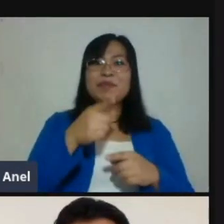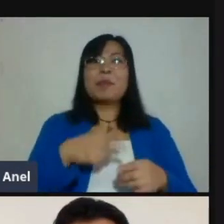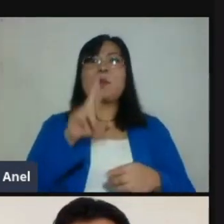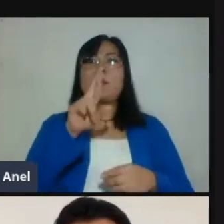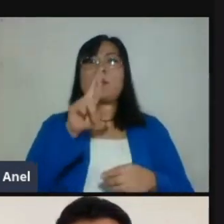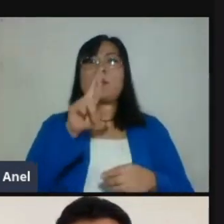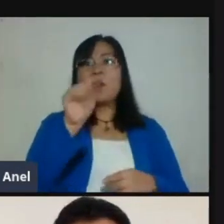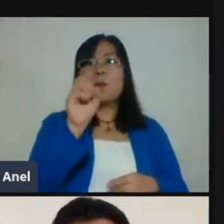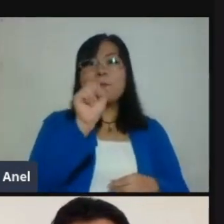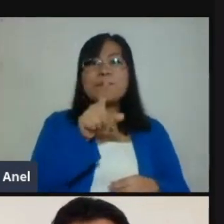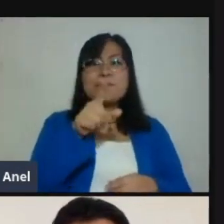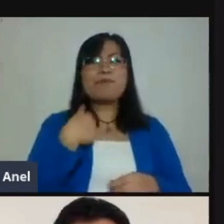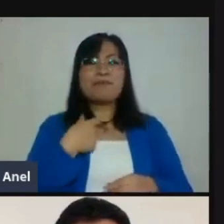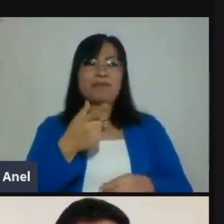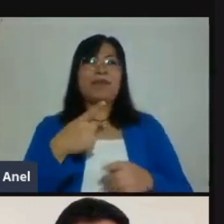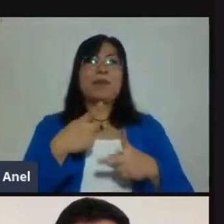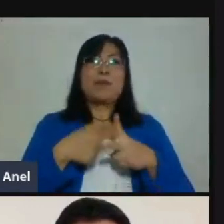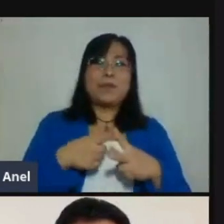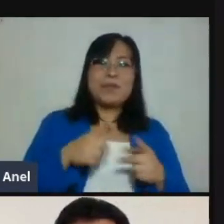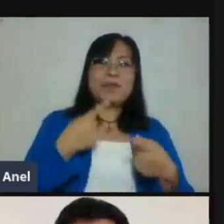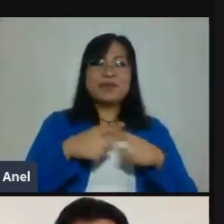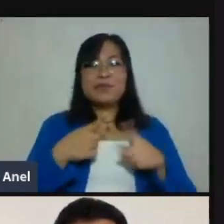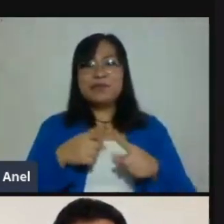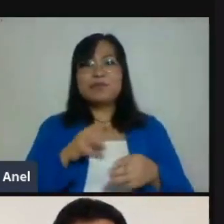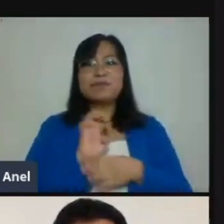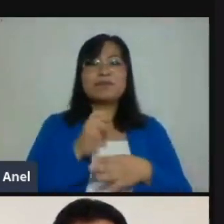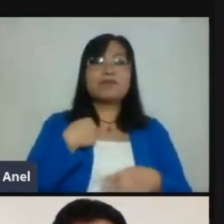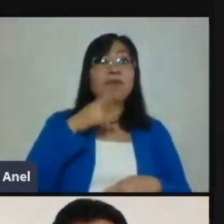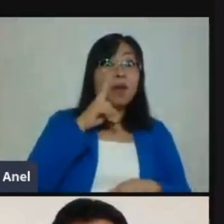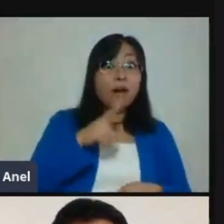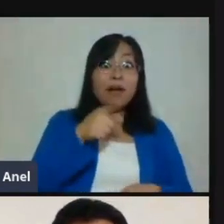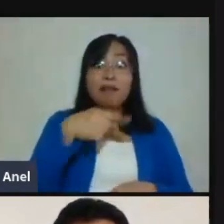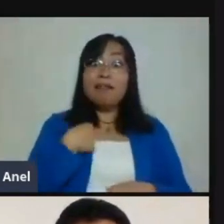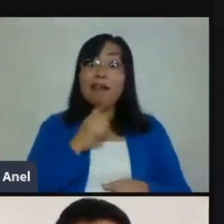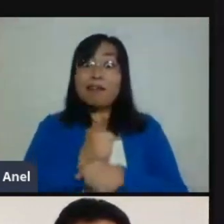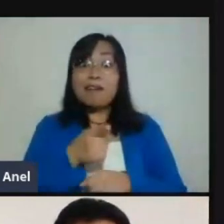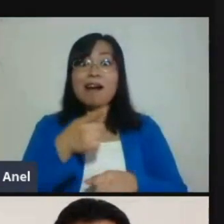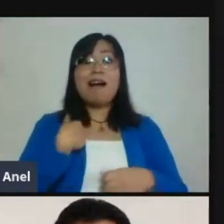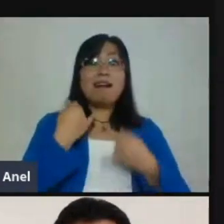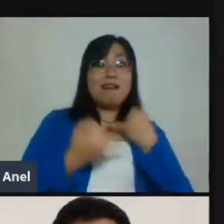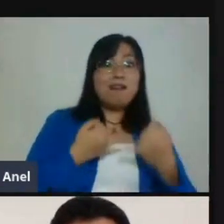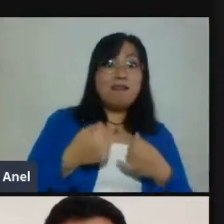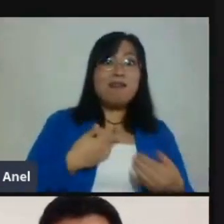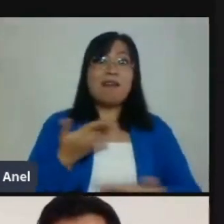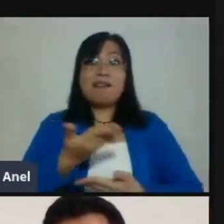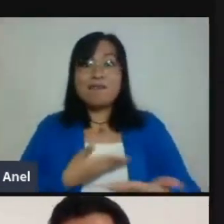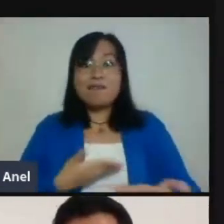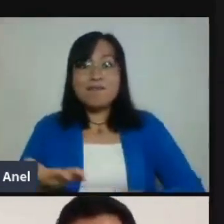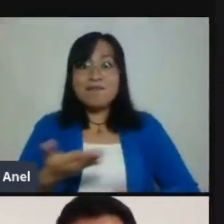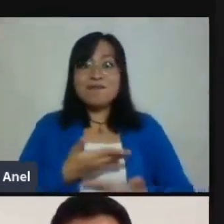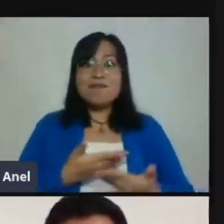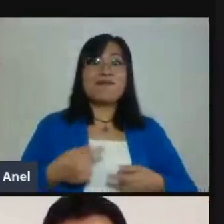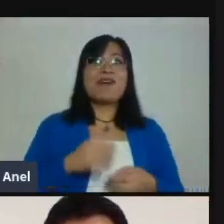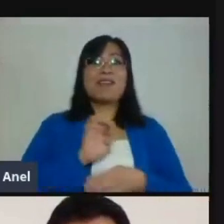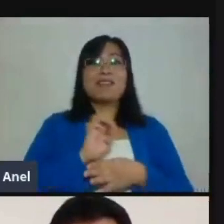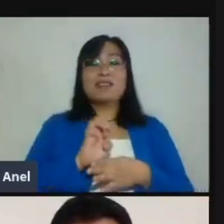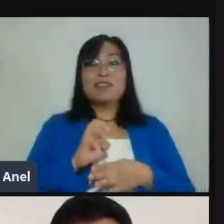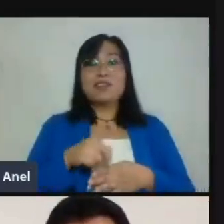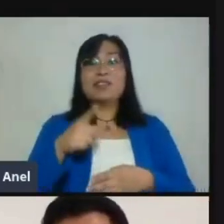se queden totalmente estáticos, que no pasen a un periodo totalmente de